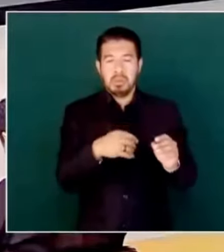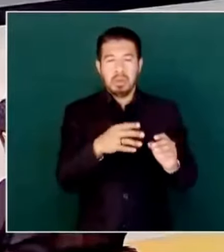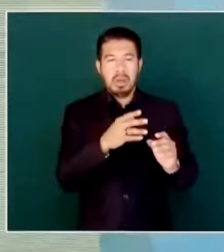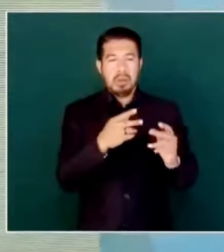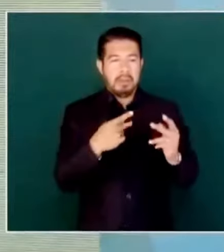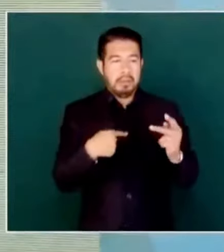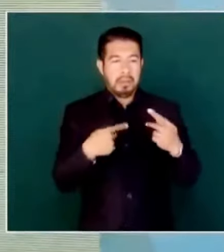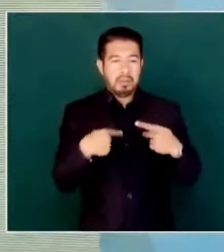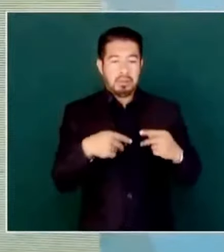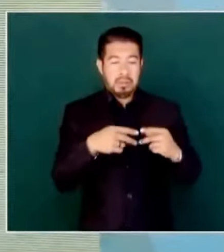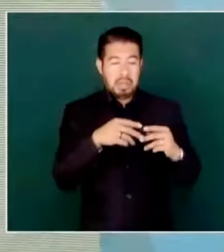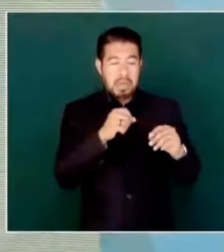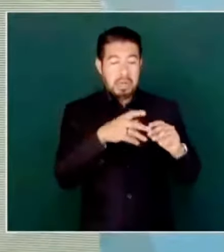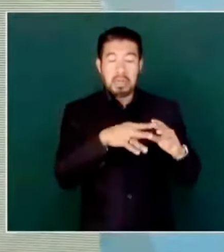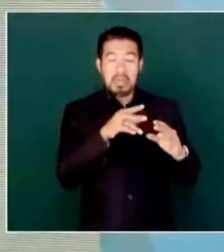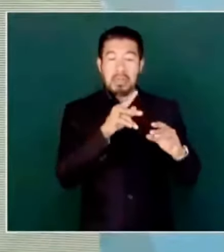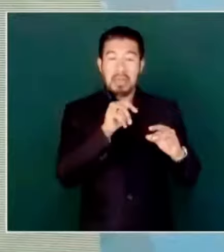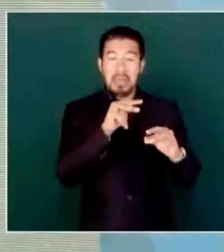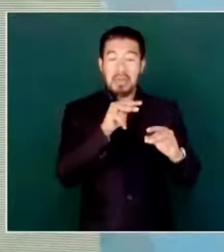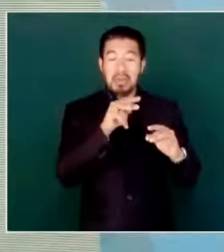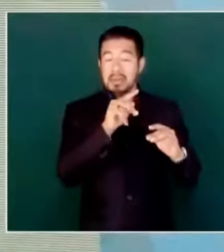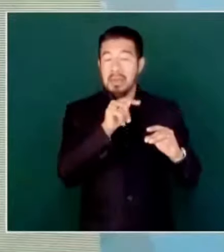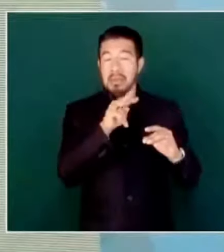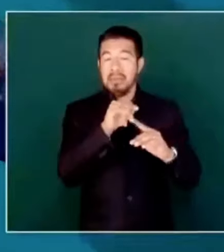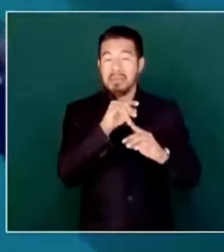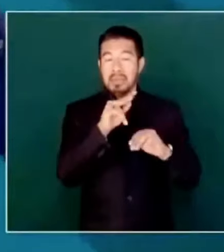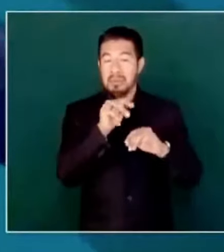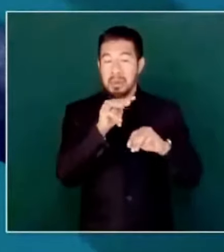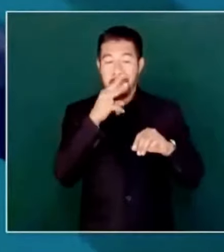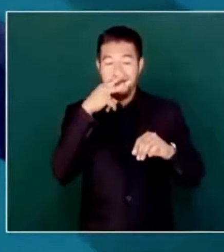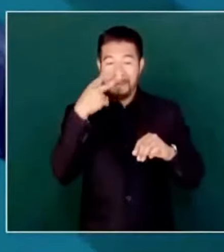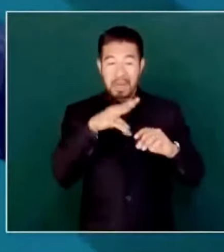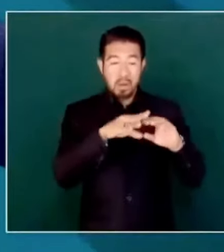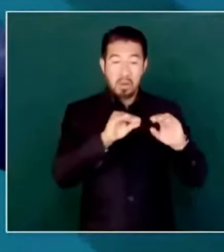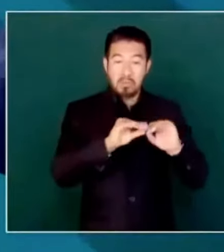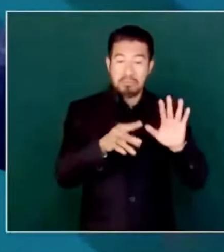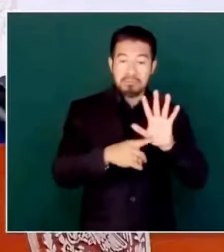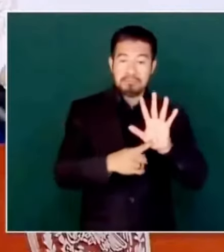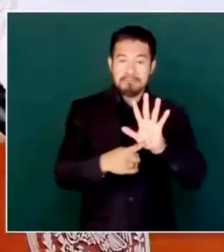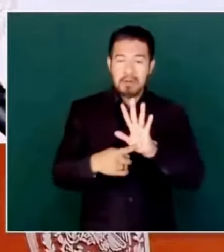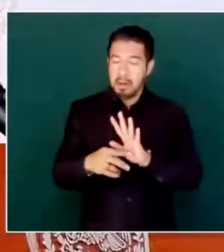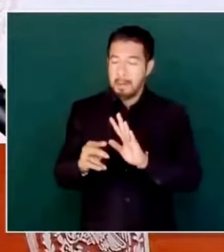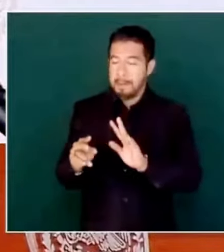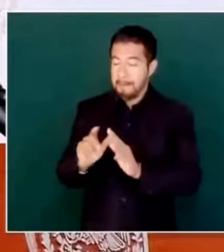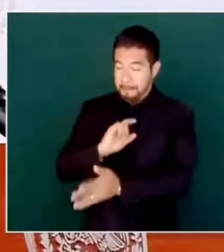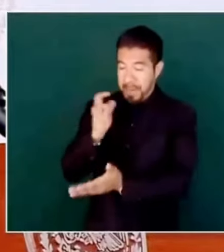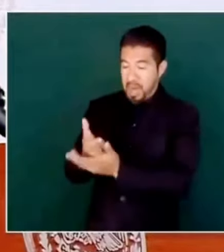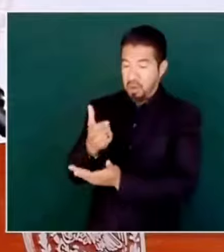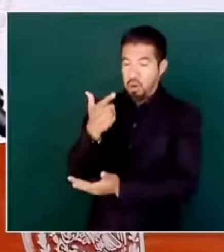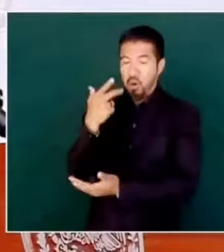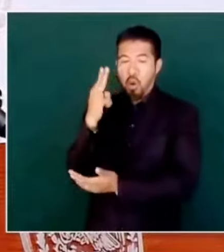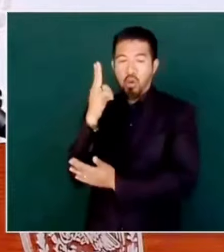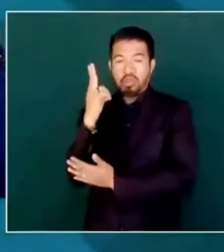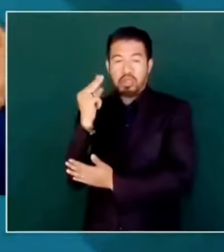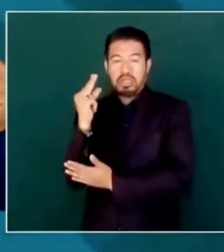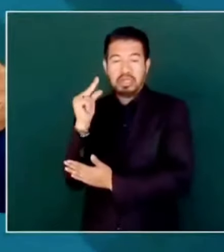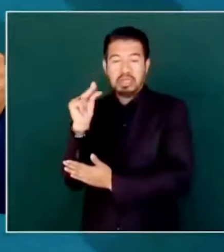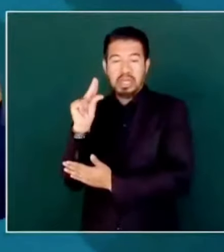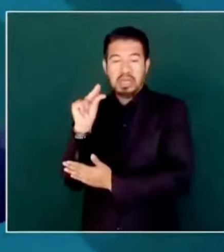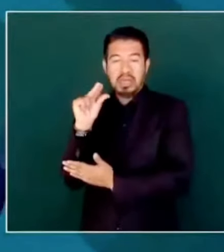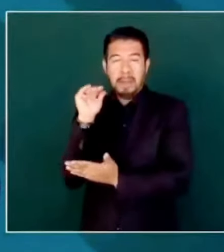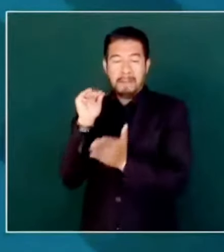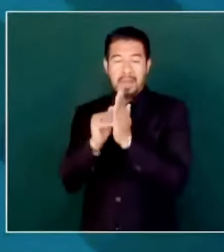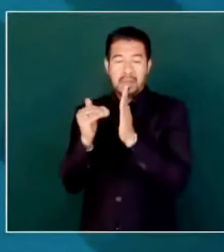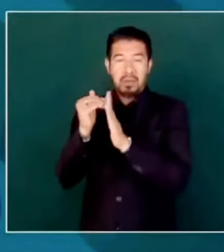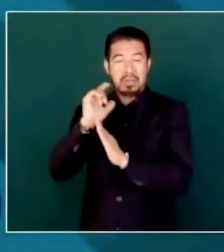quisieron pasarlo y les pagaban 80 millones de pesos por transmitirlo?